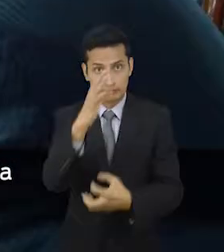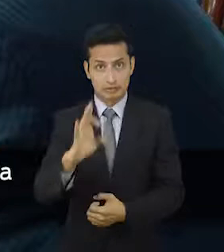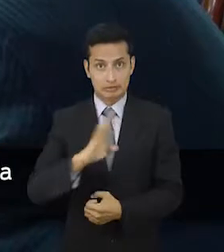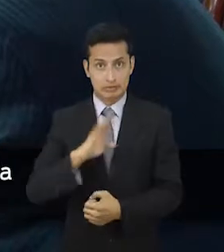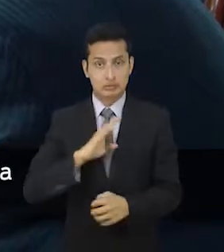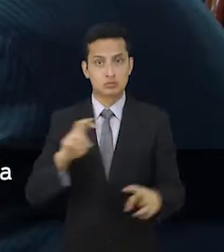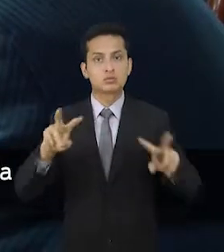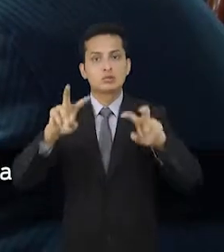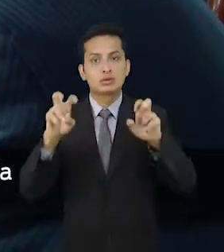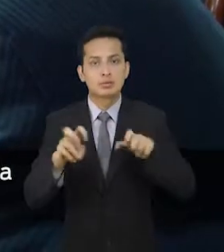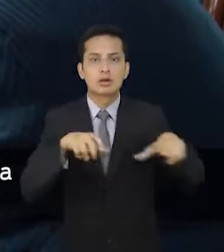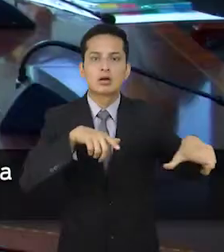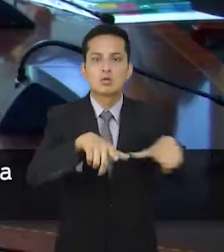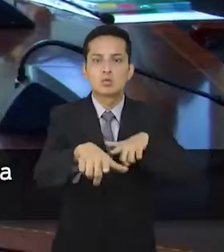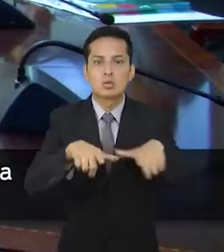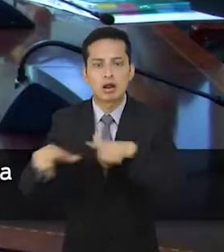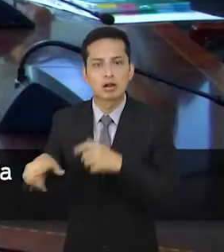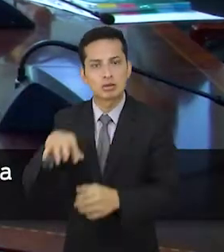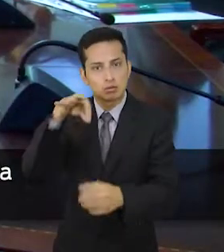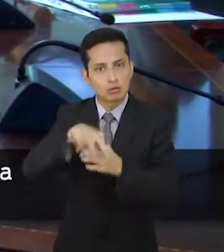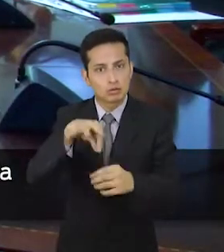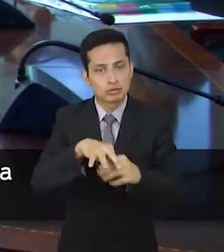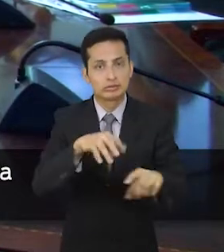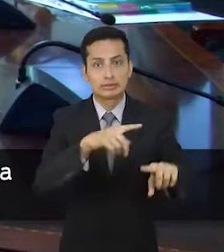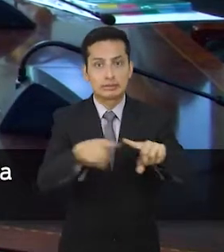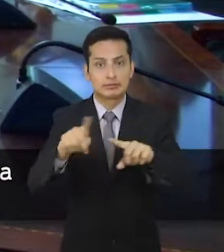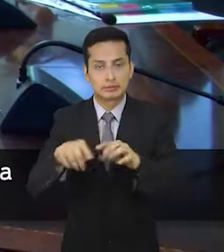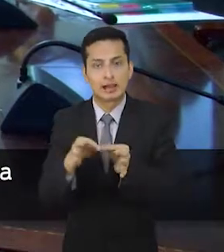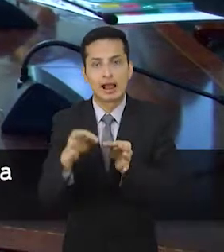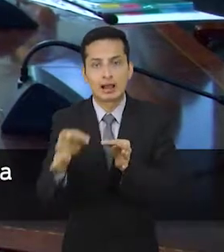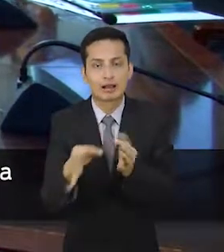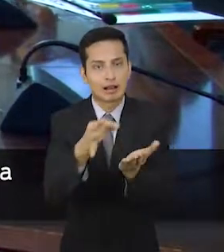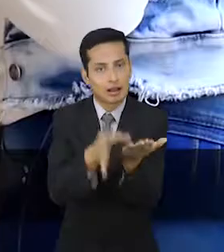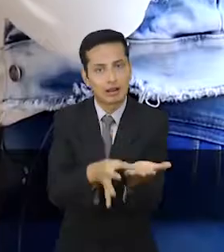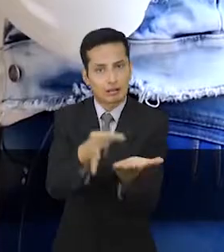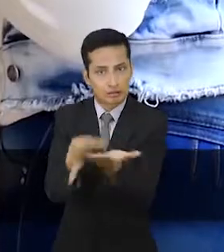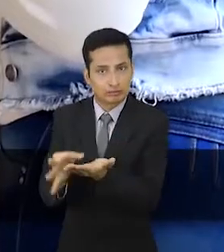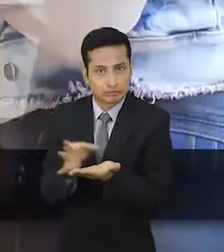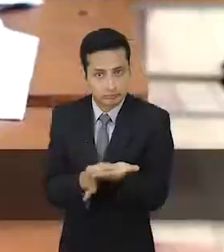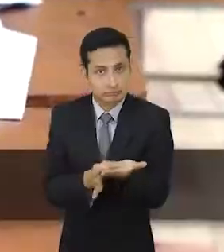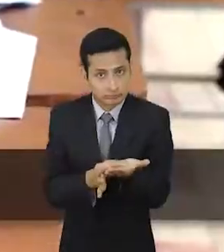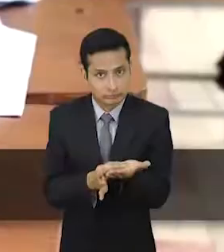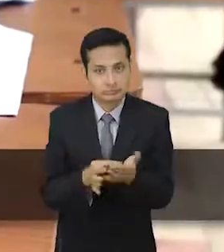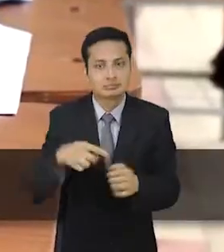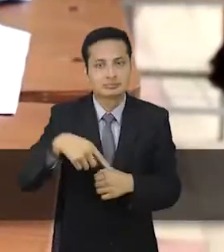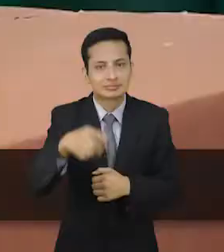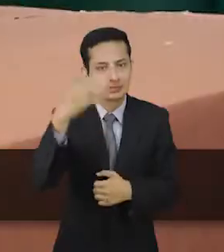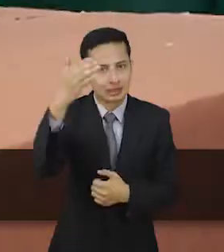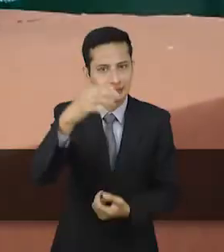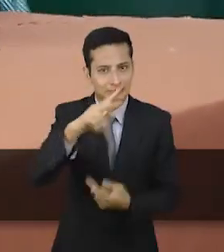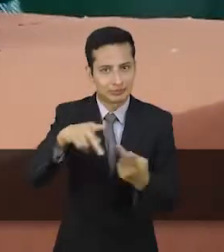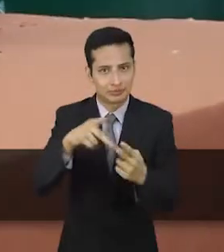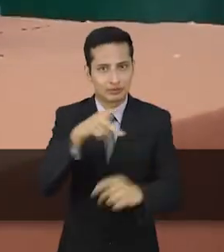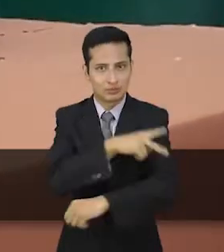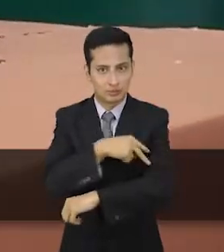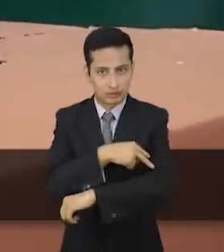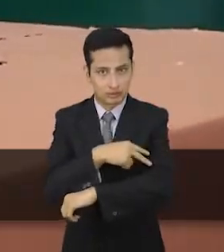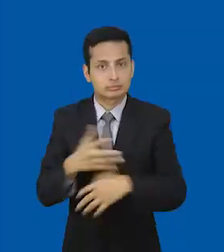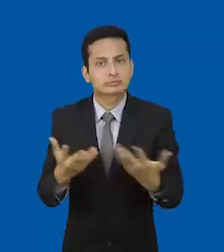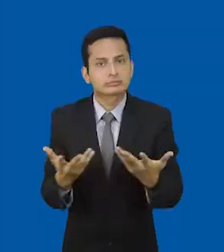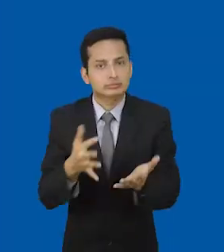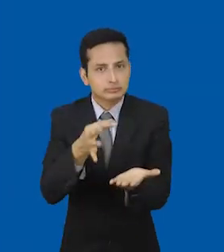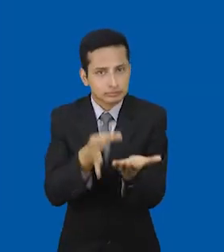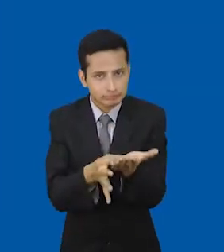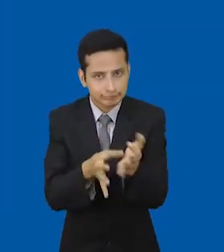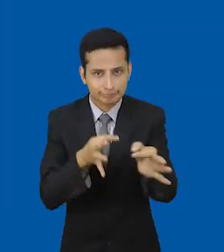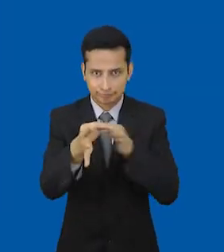el informe técnico sobre la actualización de las circunscripciones electorales cantonales para las elecciones seccionales 2019 de los